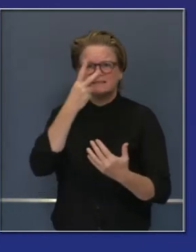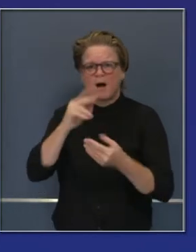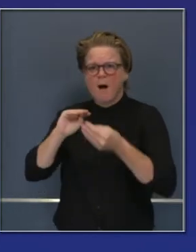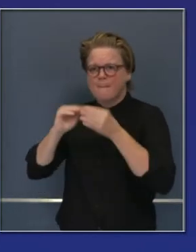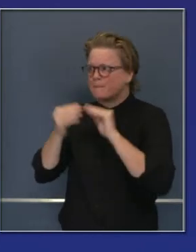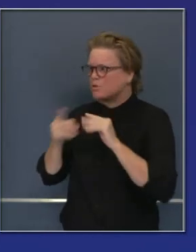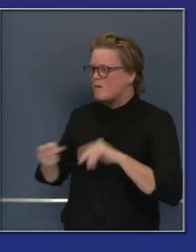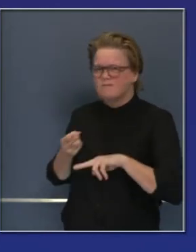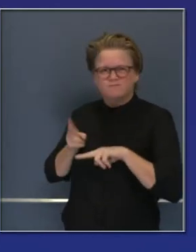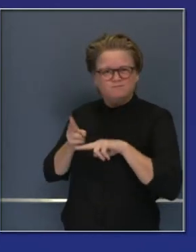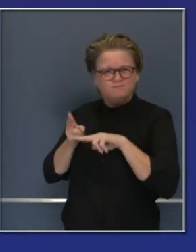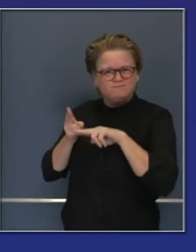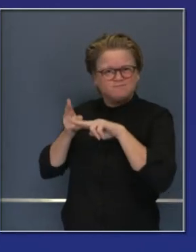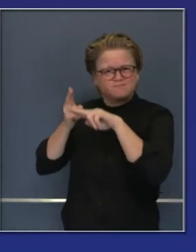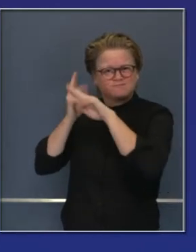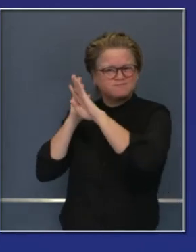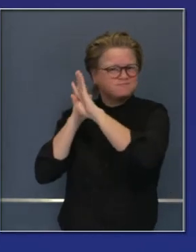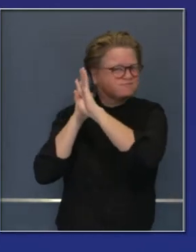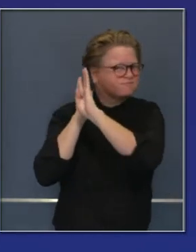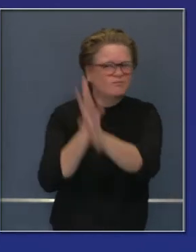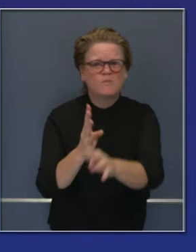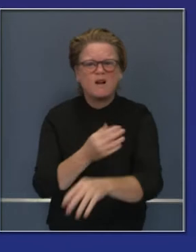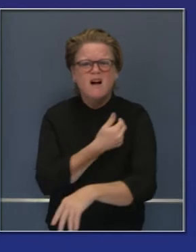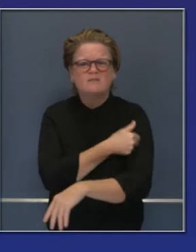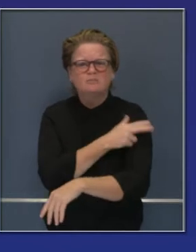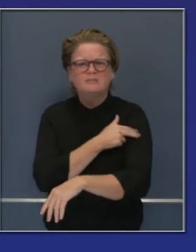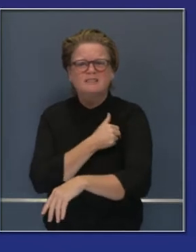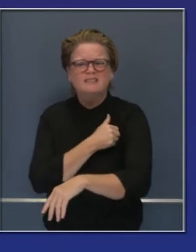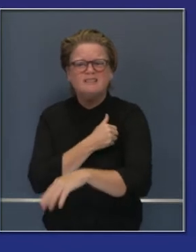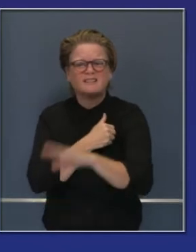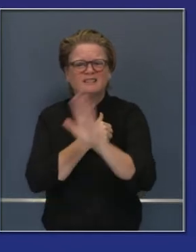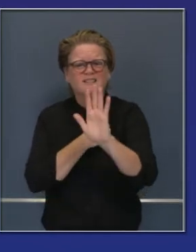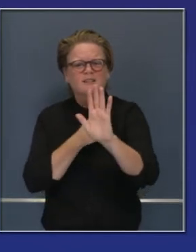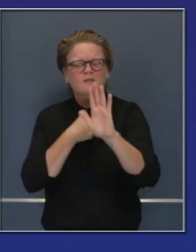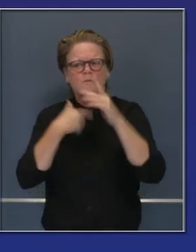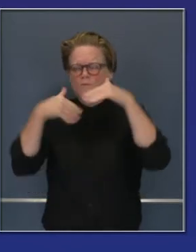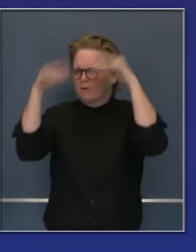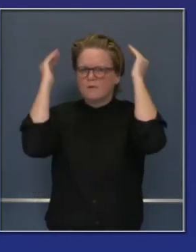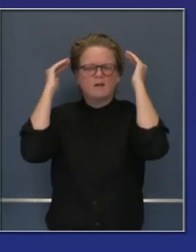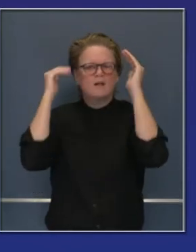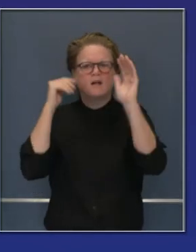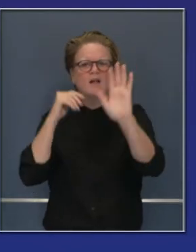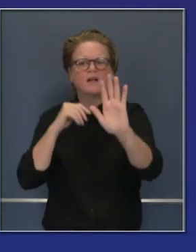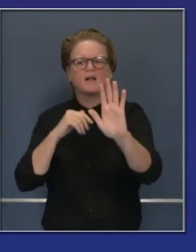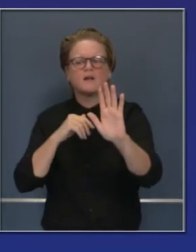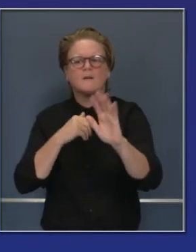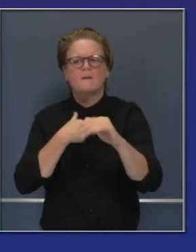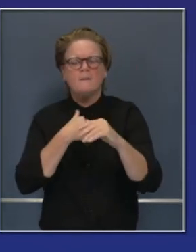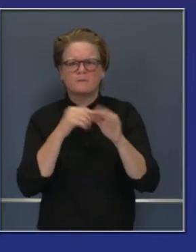día sabemos algunas cosas que antes no sabíamos. Aquellos días cuando hablábamos de traer camas adicionales para